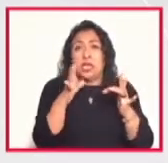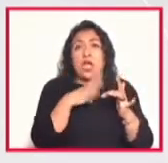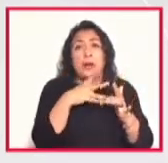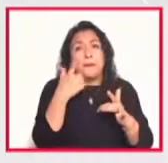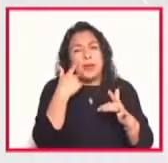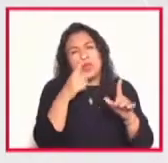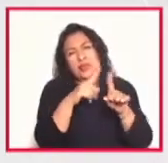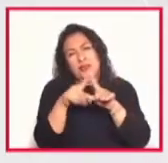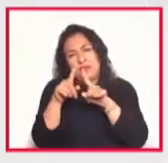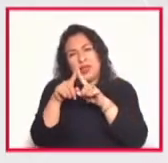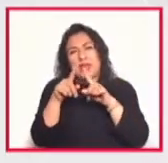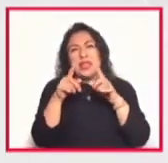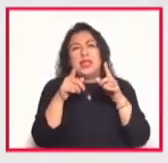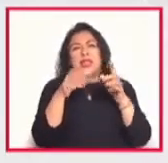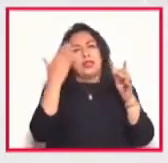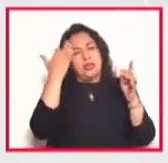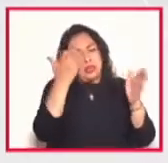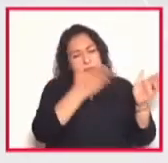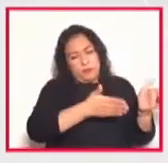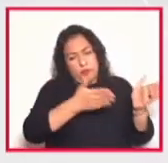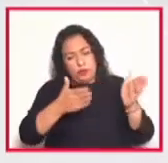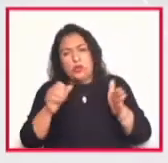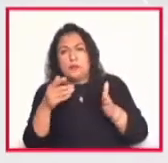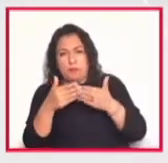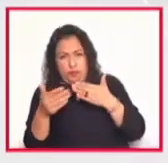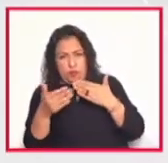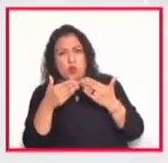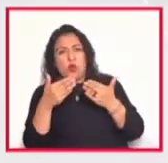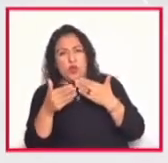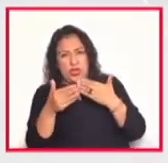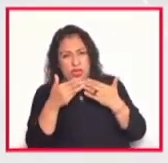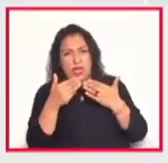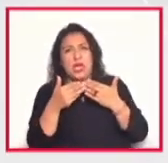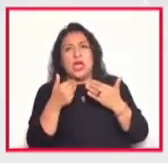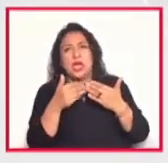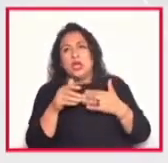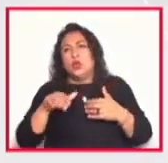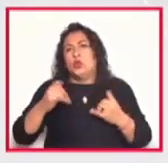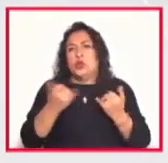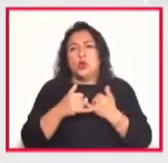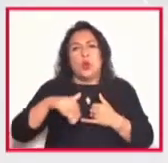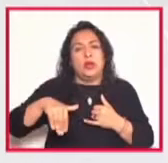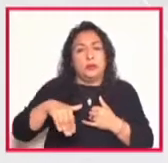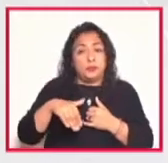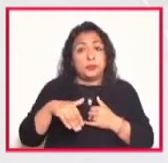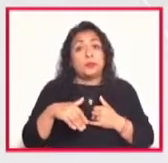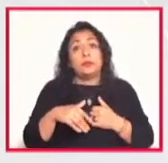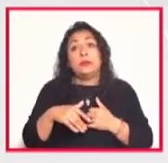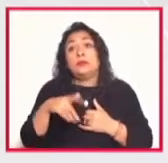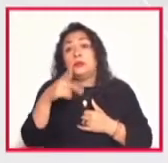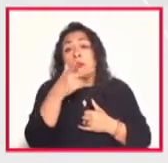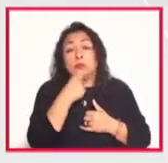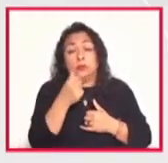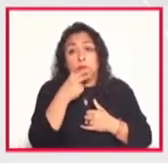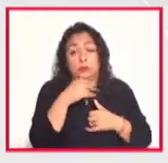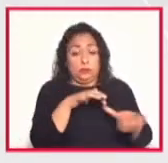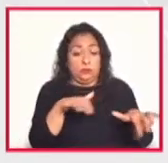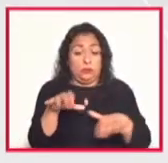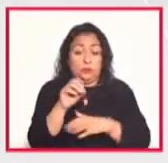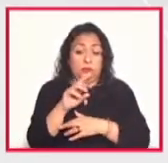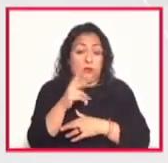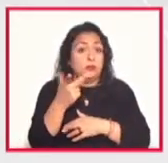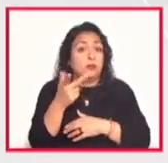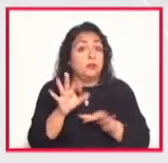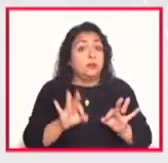diferentes artículos históricos también contemporáneos construidos también recientemente es un organista pues muy distinguido